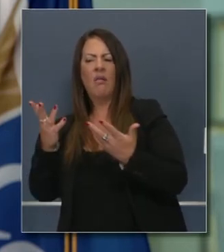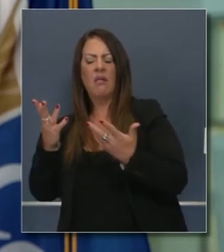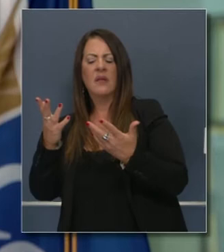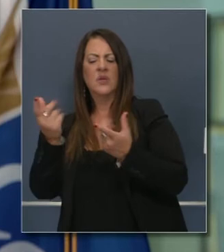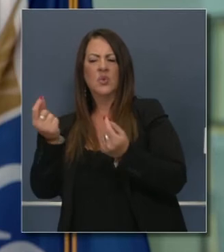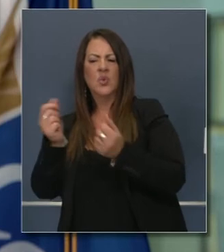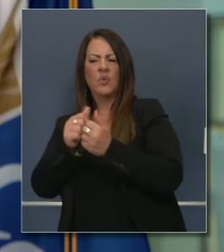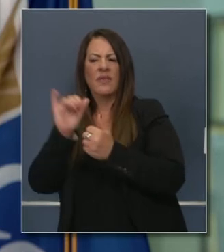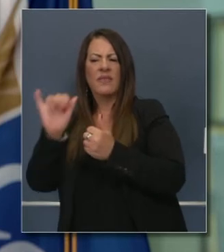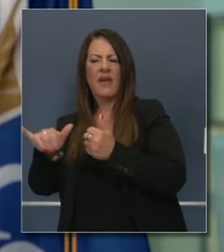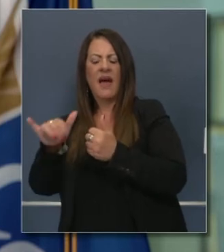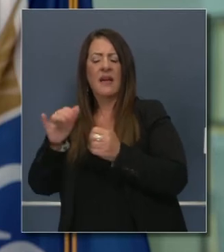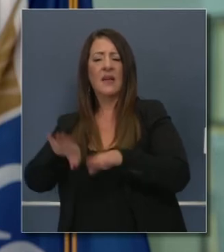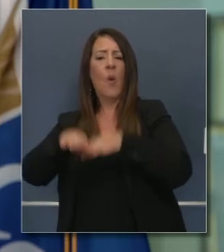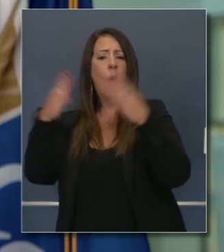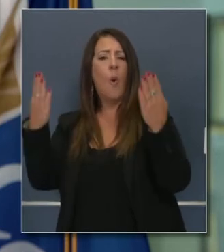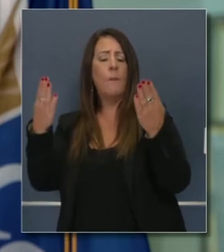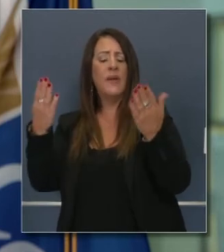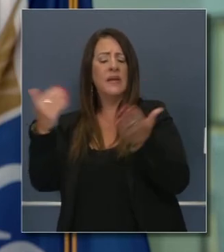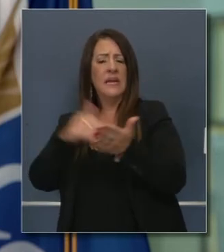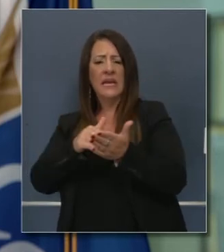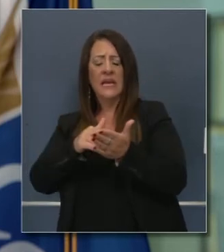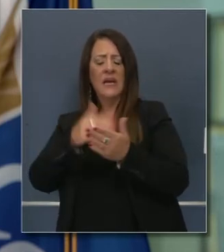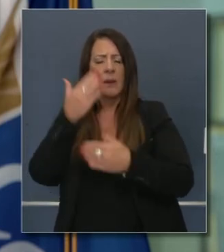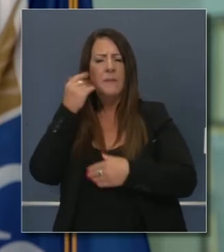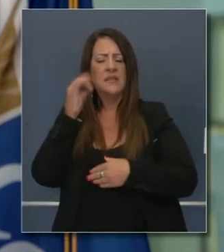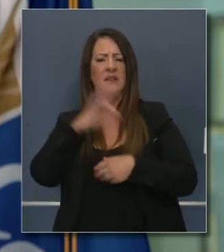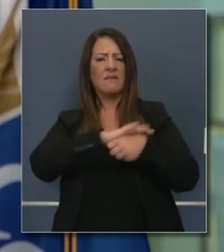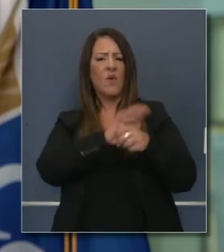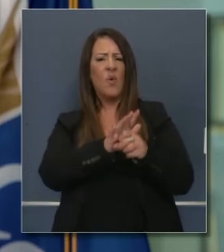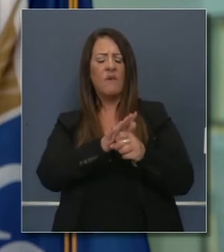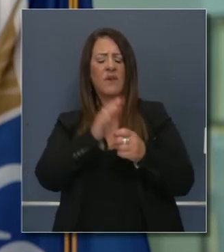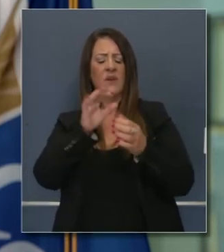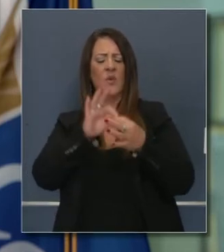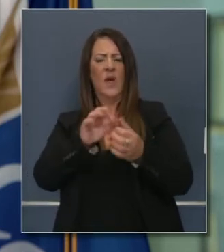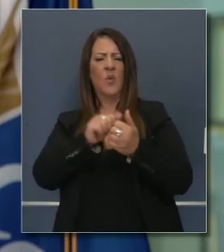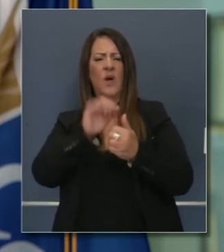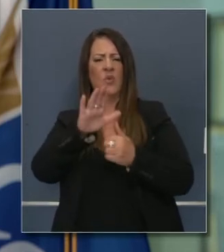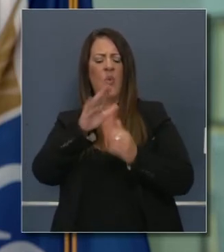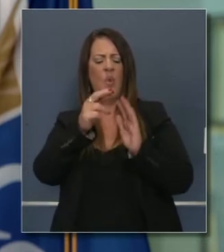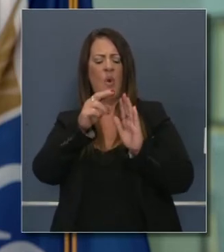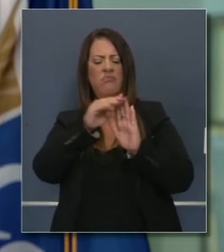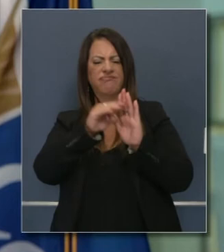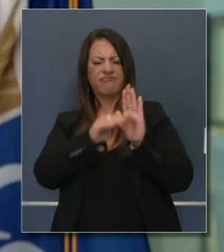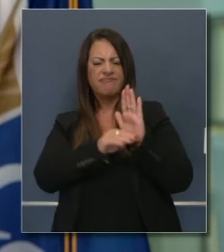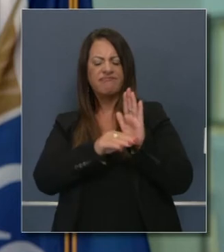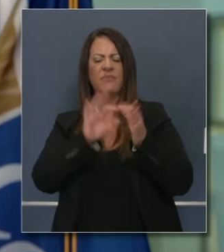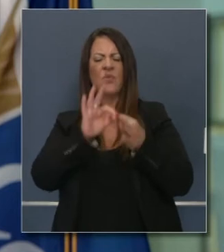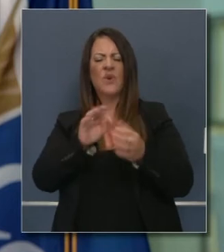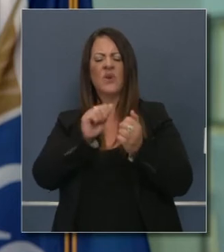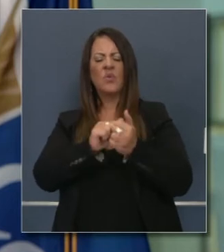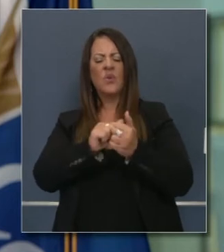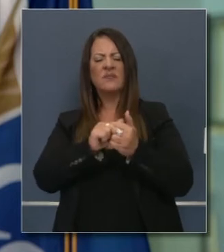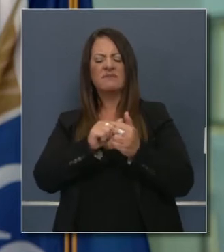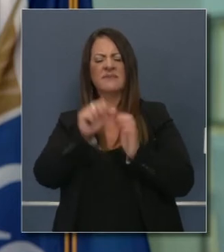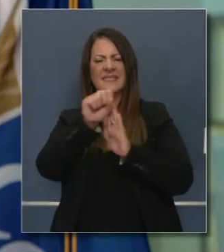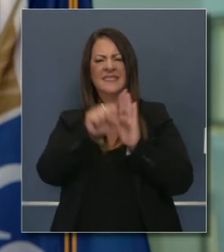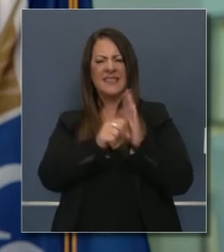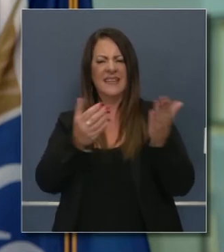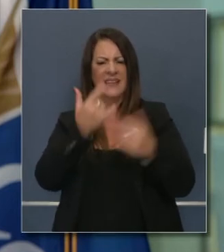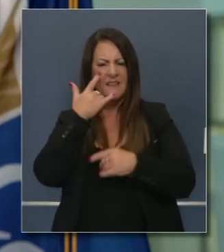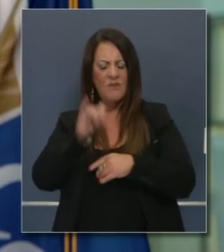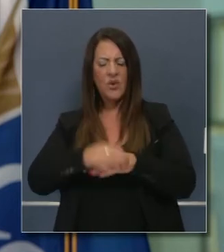plan de cuatro escalones que usted está hablando de las operaciones interiores y luego